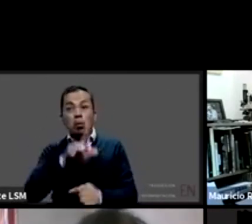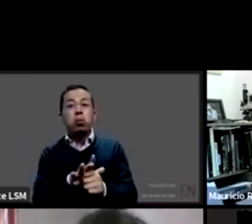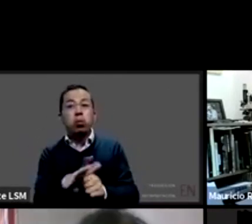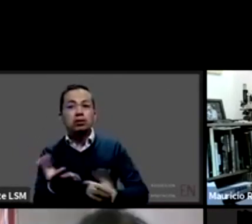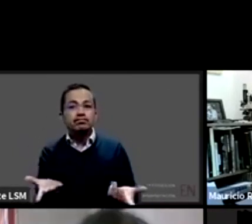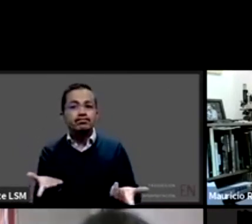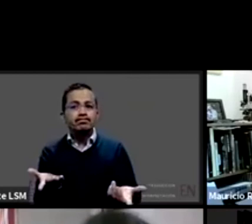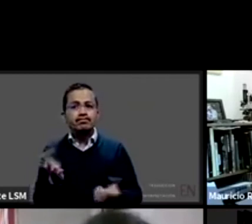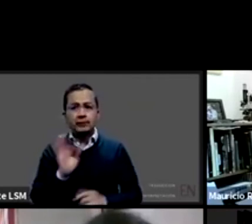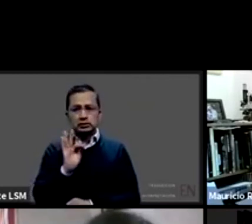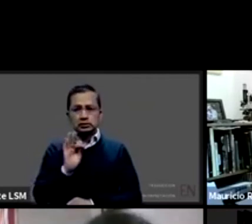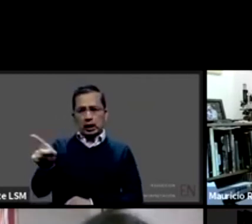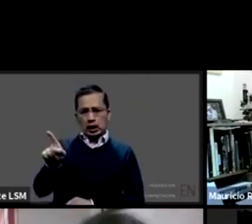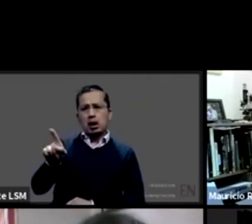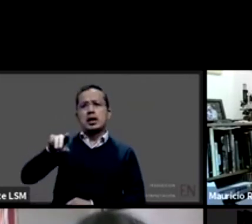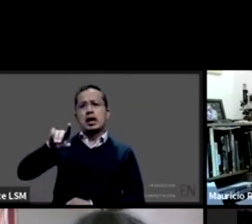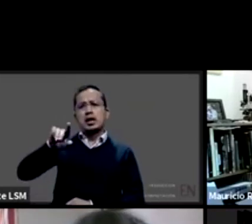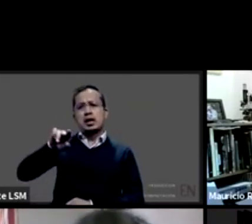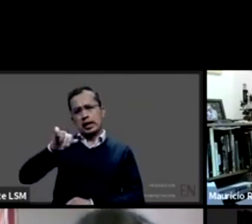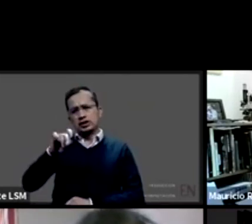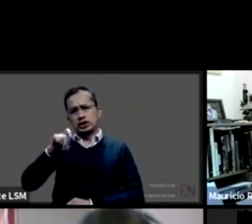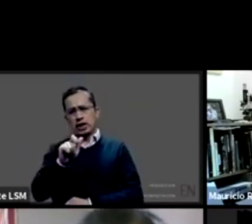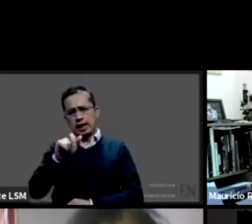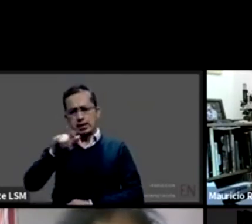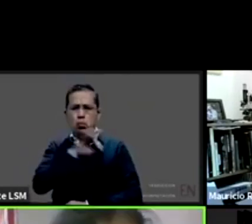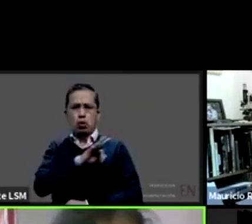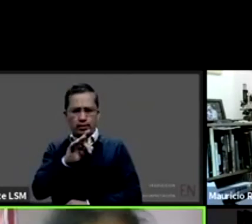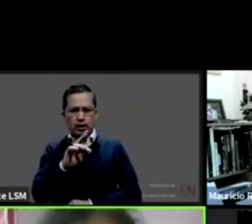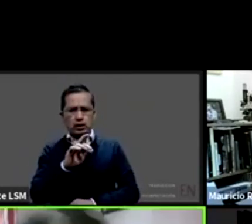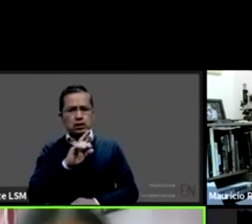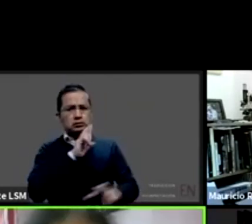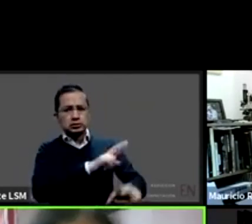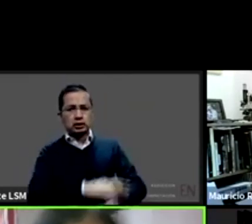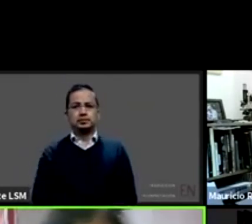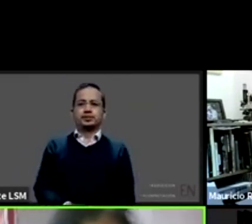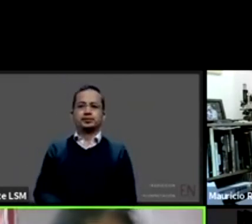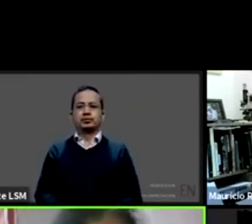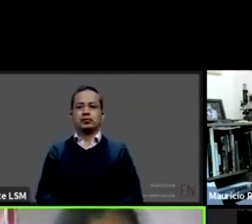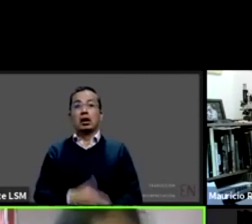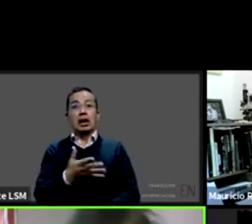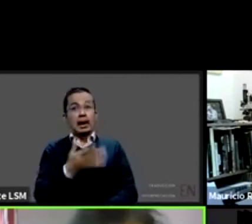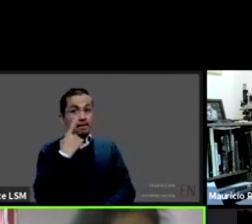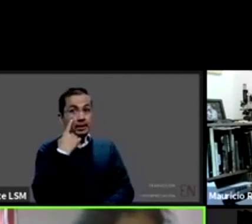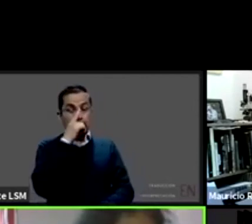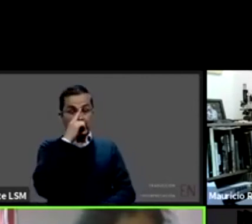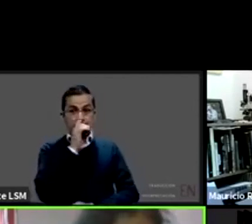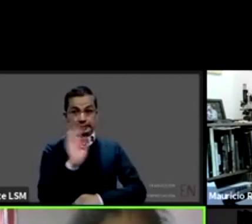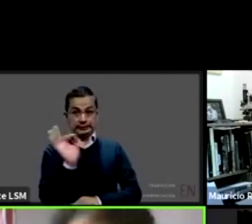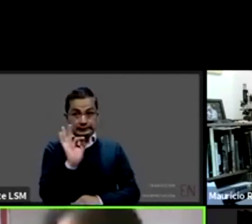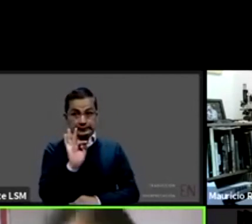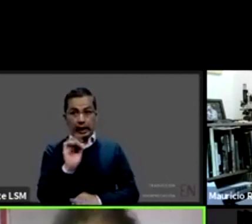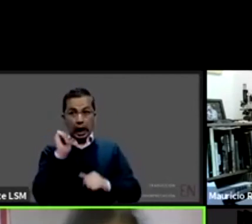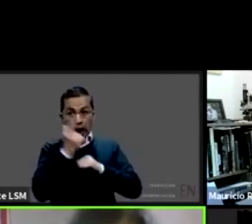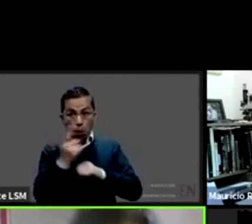contestar Margarita Inachelle Inachelle te escuchamos sí ante cualquier circunstancia de eso dado que están las recomendaciones